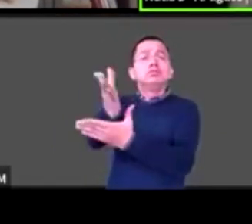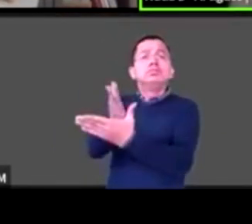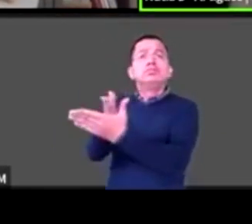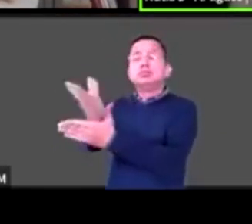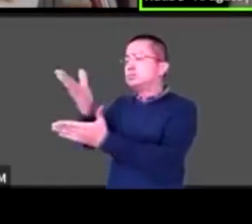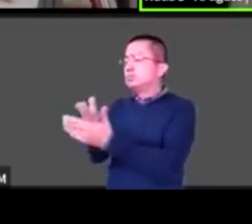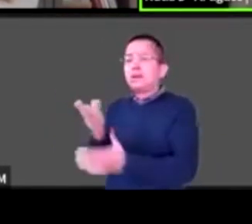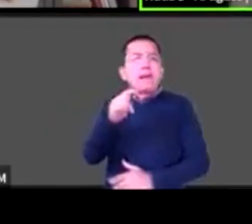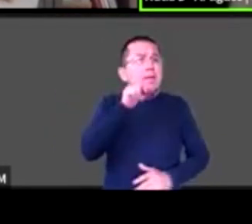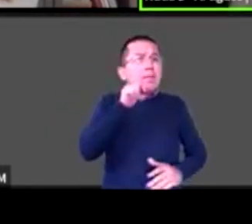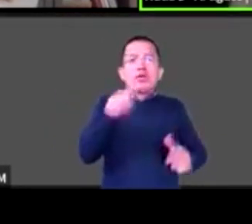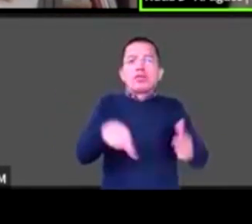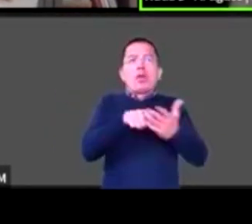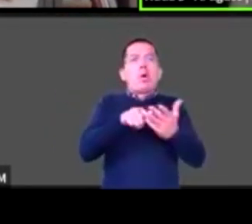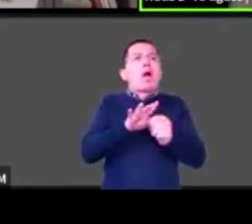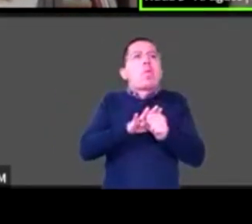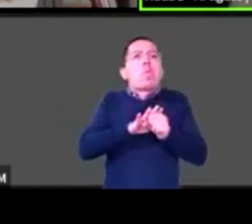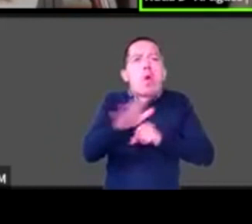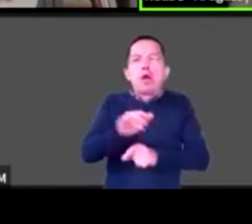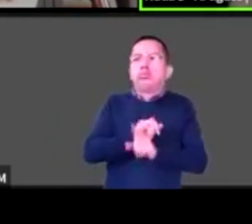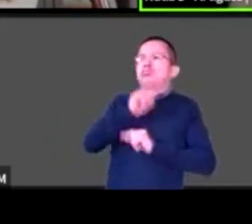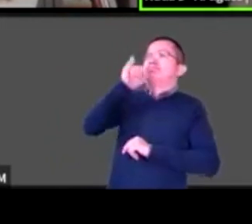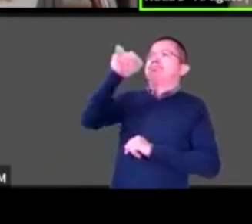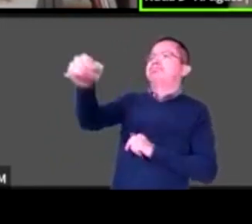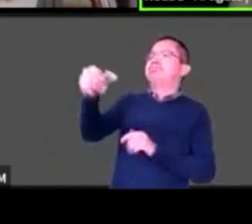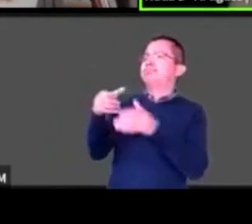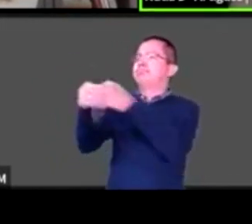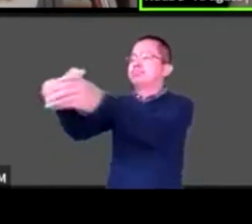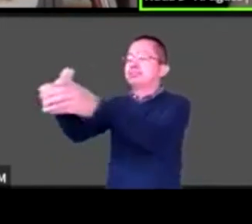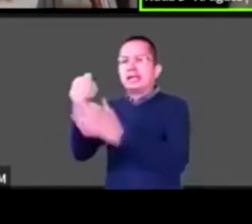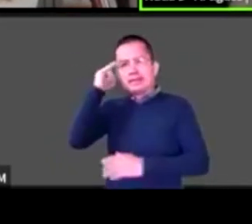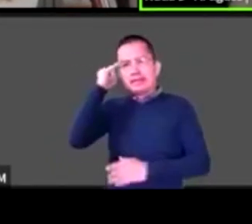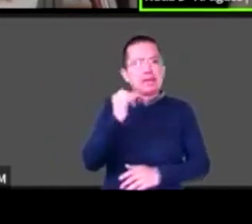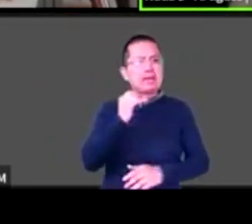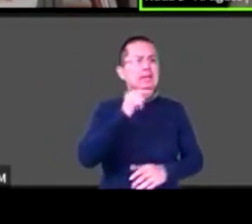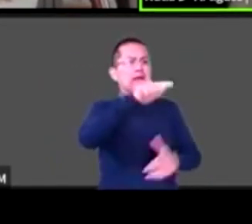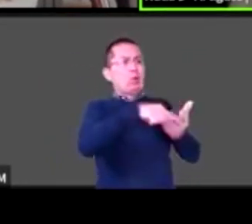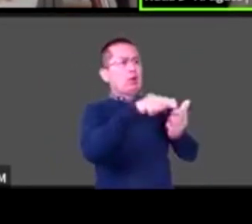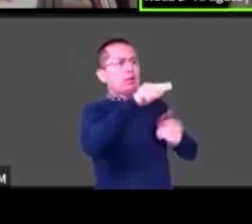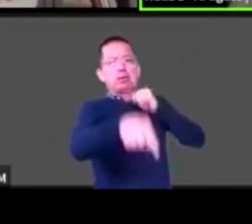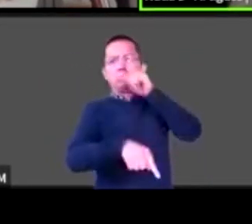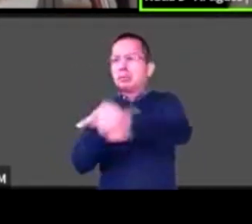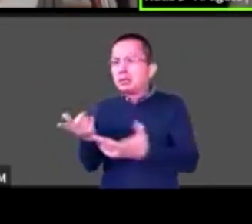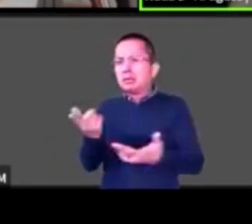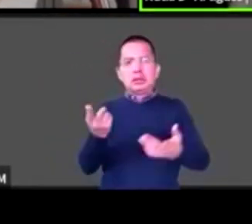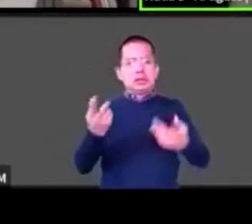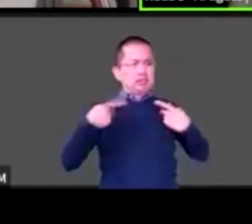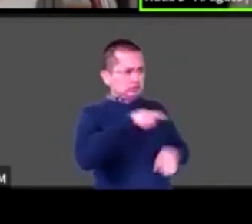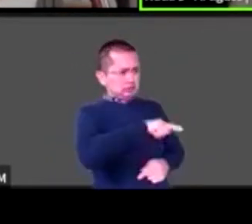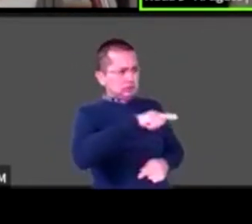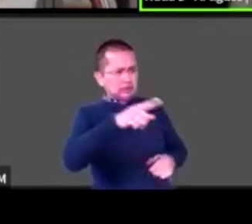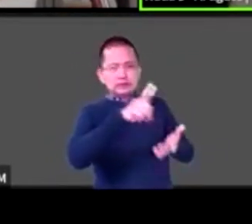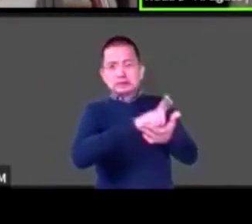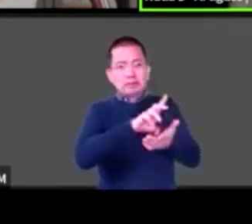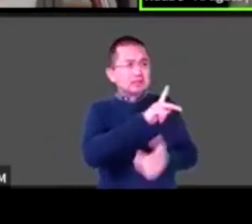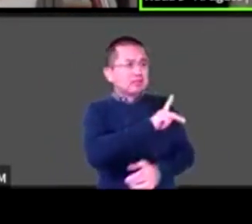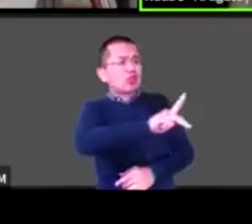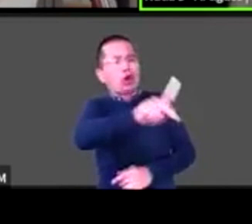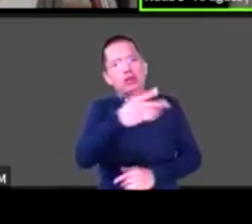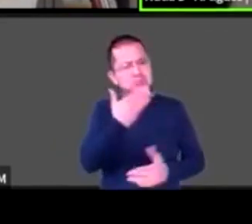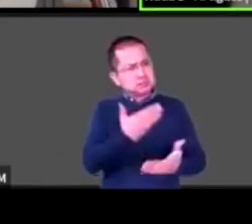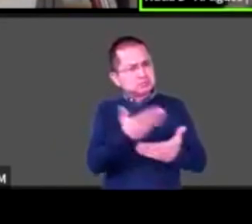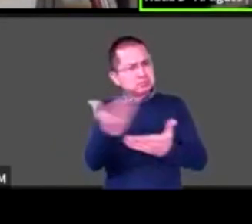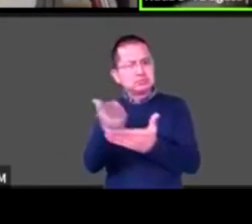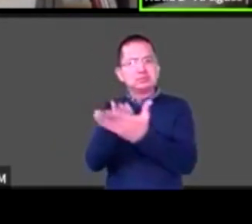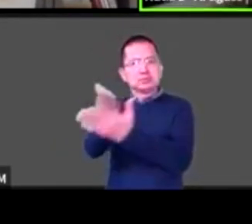indígena, ciudad, de todas las discapacidades. También hacer un fuerte cambio en el trabajo.